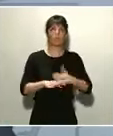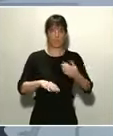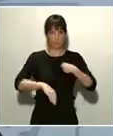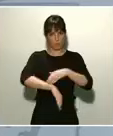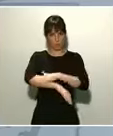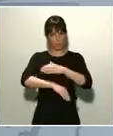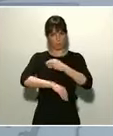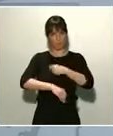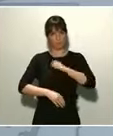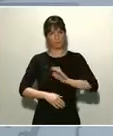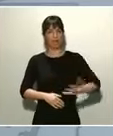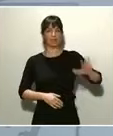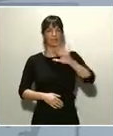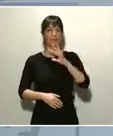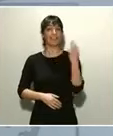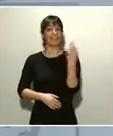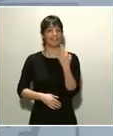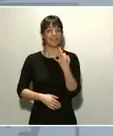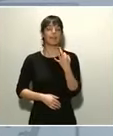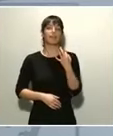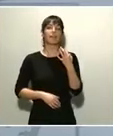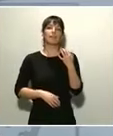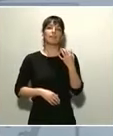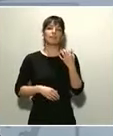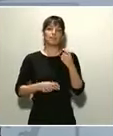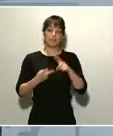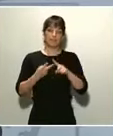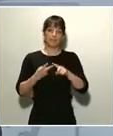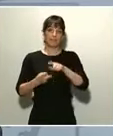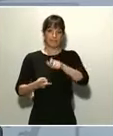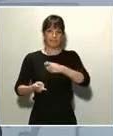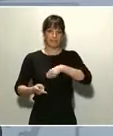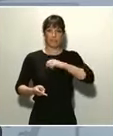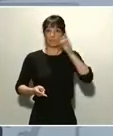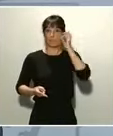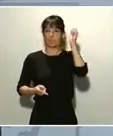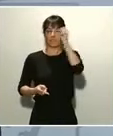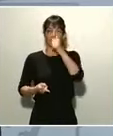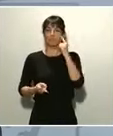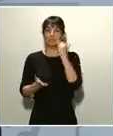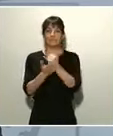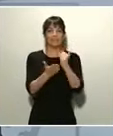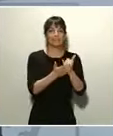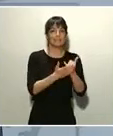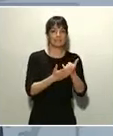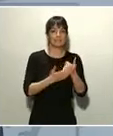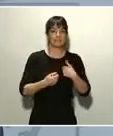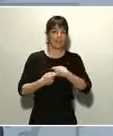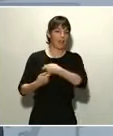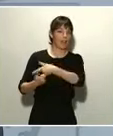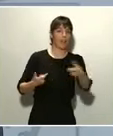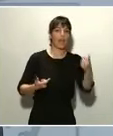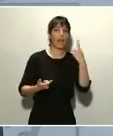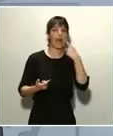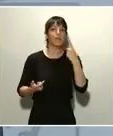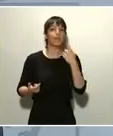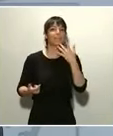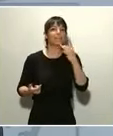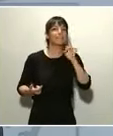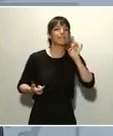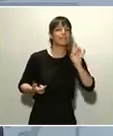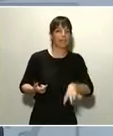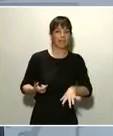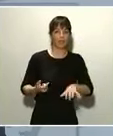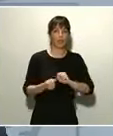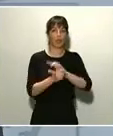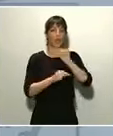al mayor número posible de españoles y españolas los test para saber exactamente quién y no está infectado